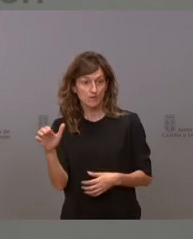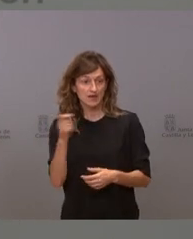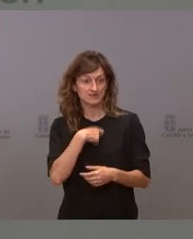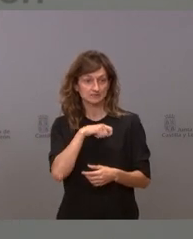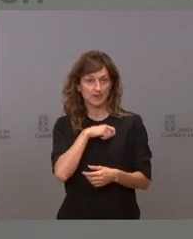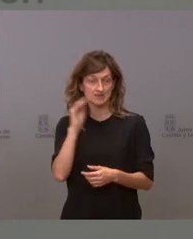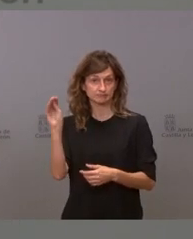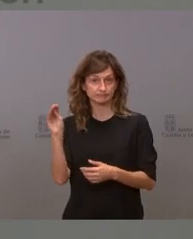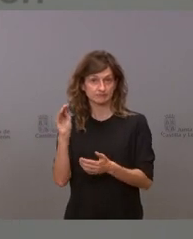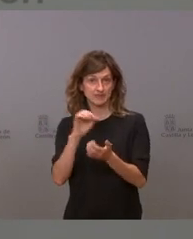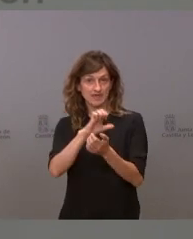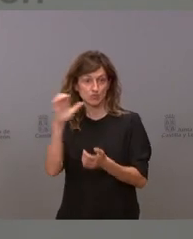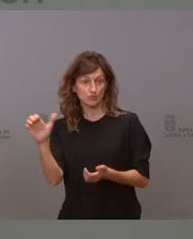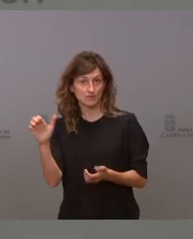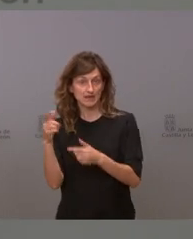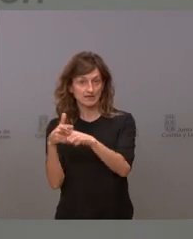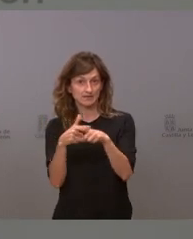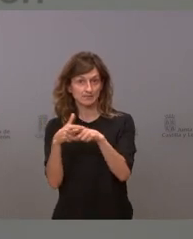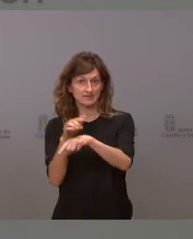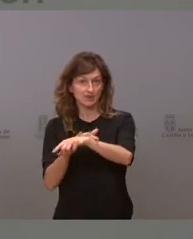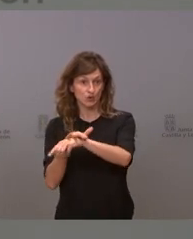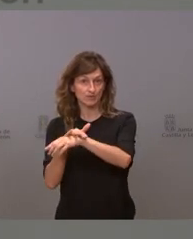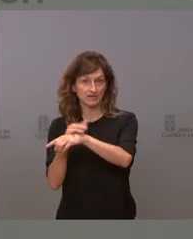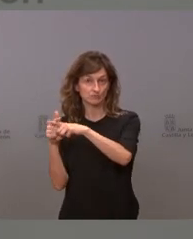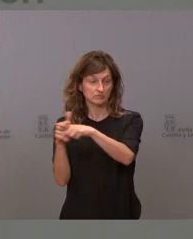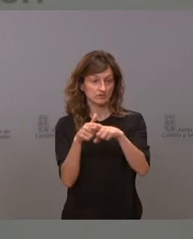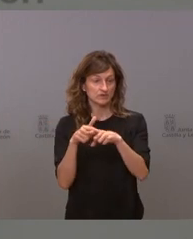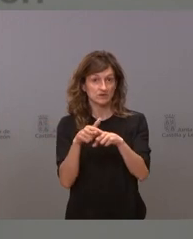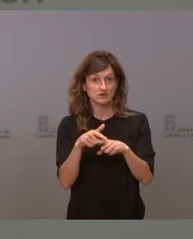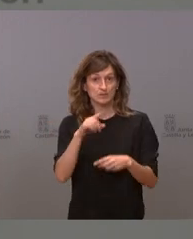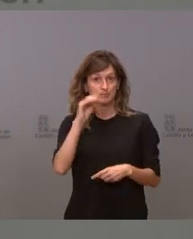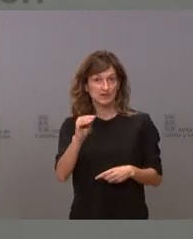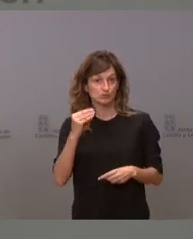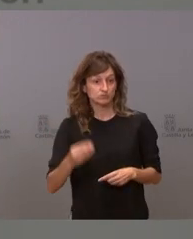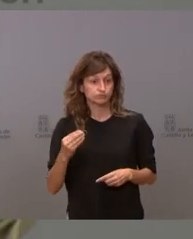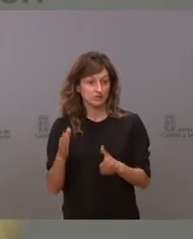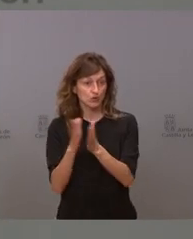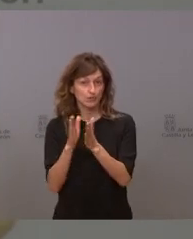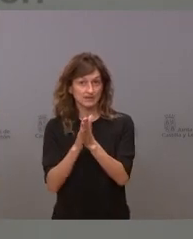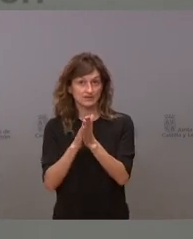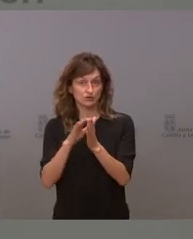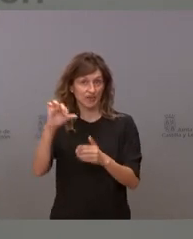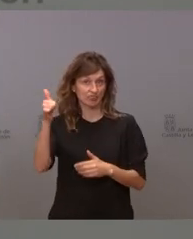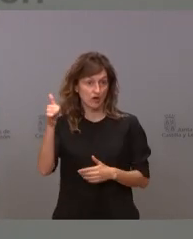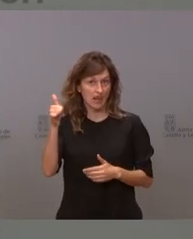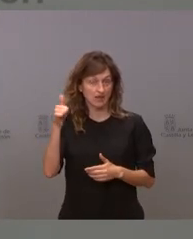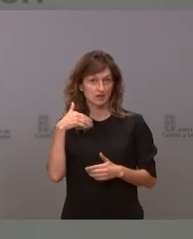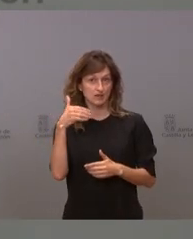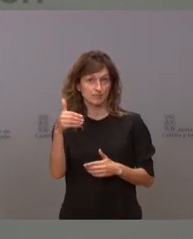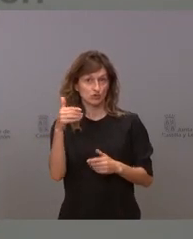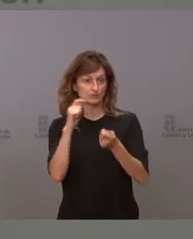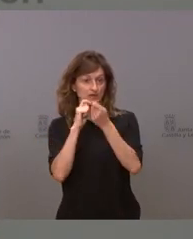de la Unión Europea y que quien reparte es el gobierno es una excelente pregunta que estoy seguro de que sus compañeros a nivel nacional le harán en la próxima